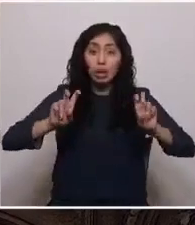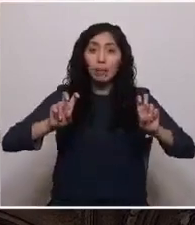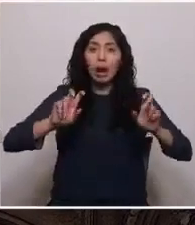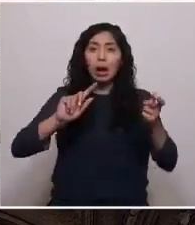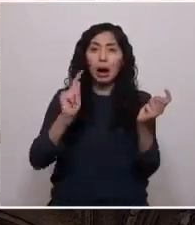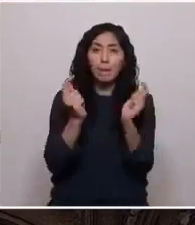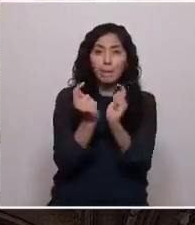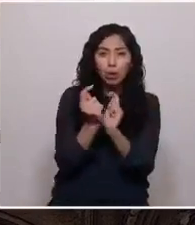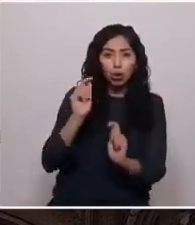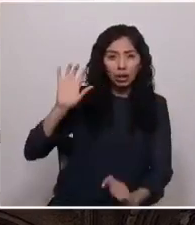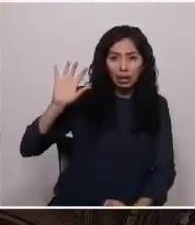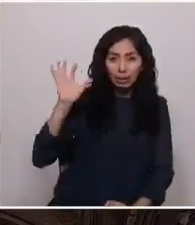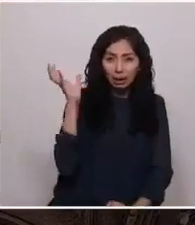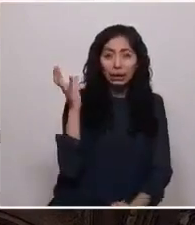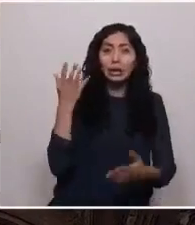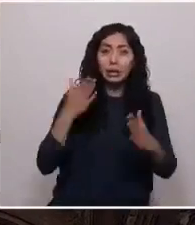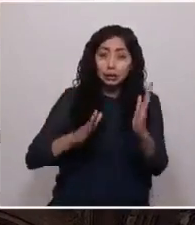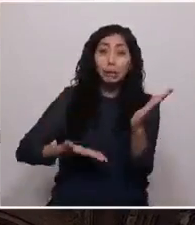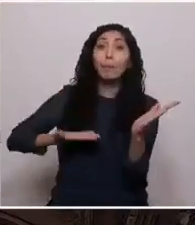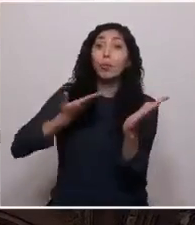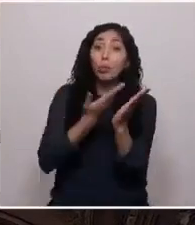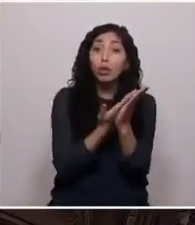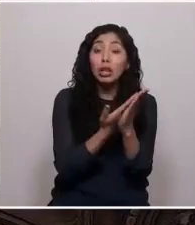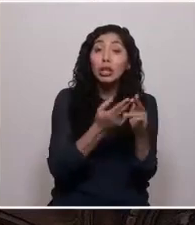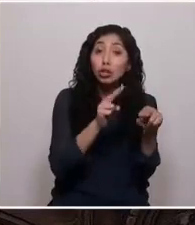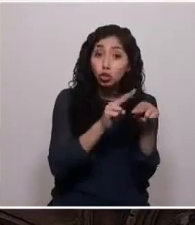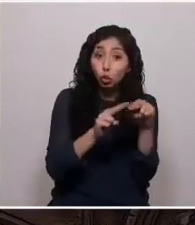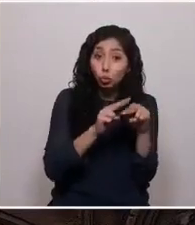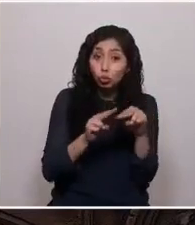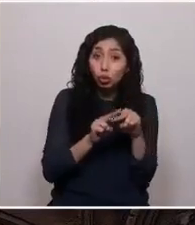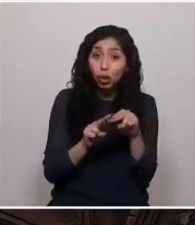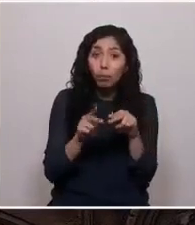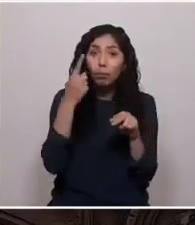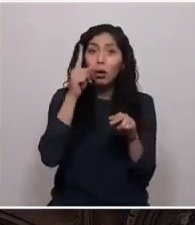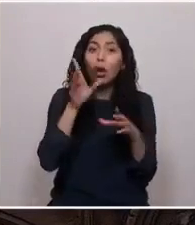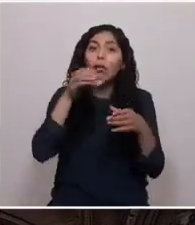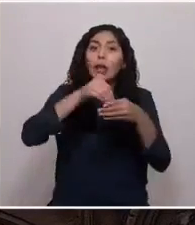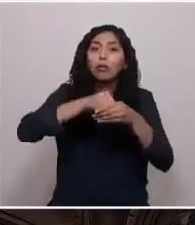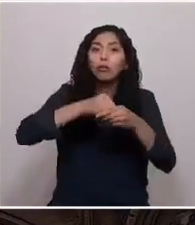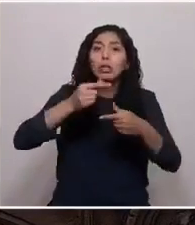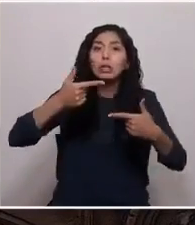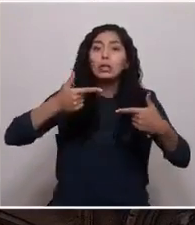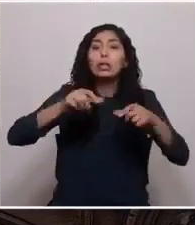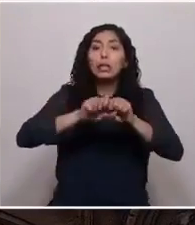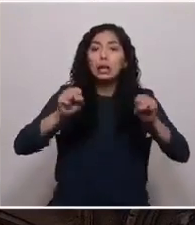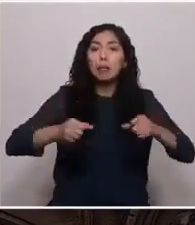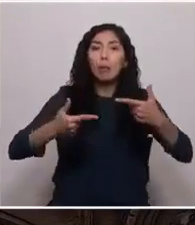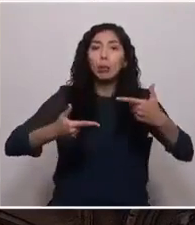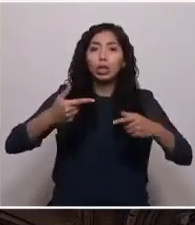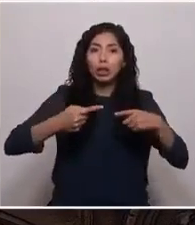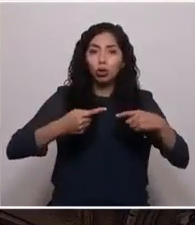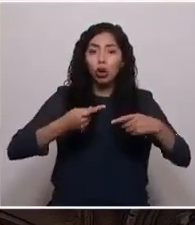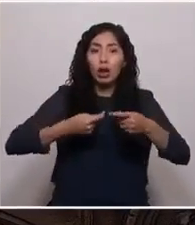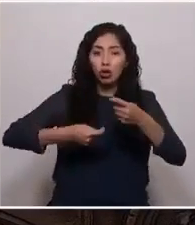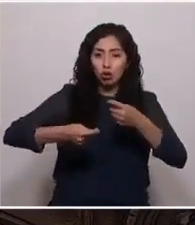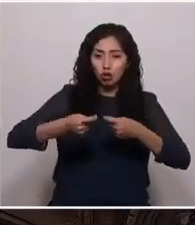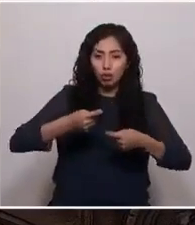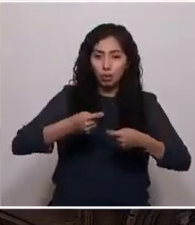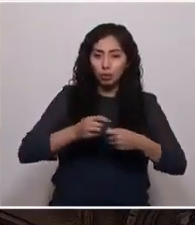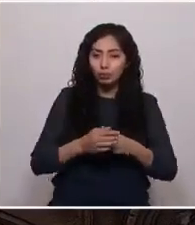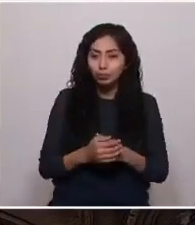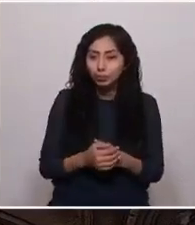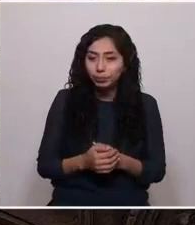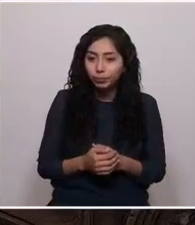propuesto solo soluciones dentro del sistema político económico, incluso validando al mercado